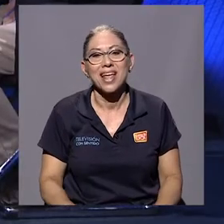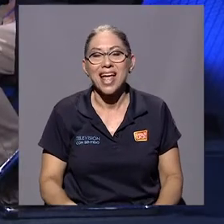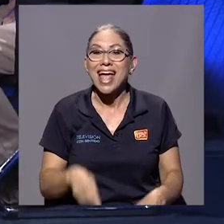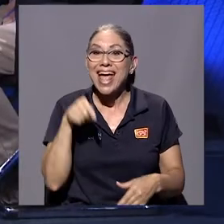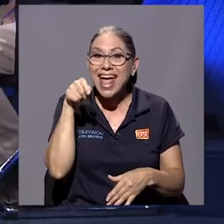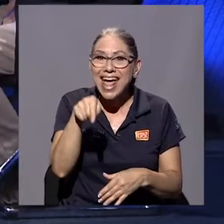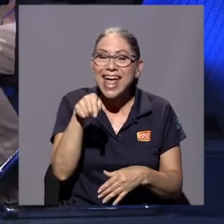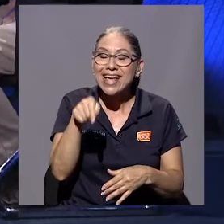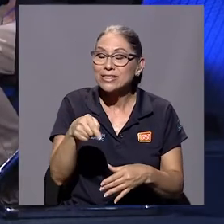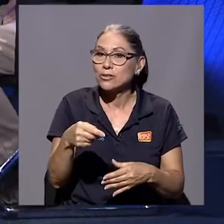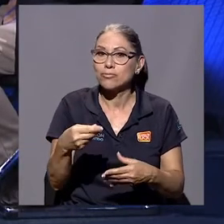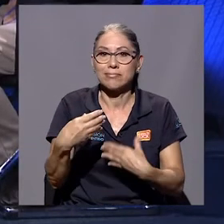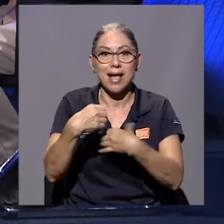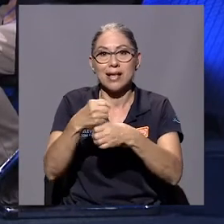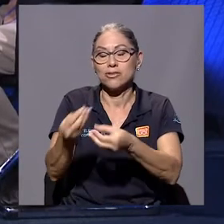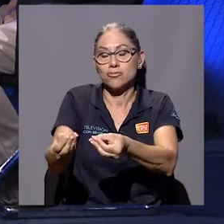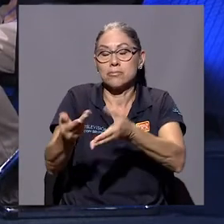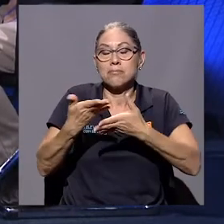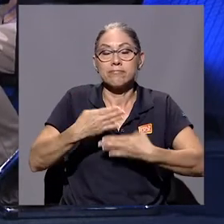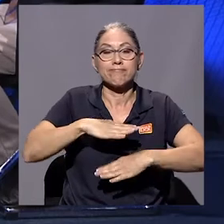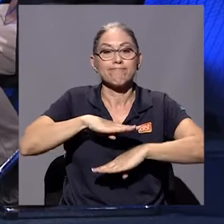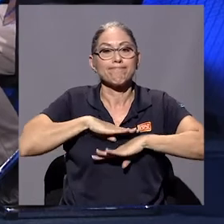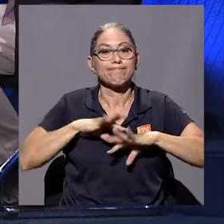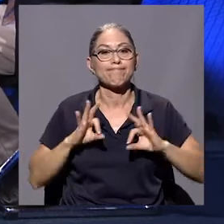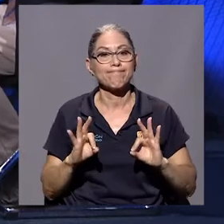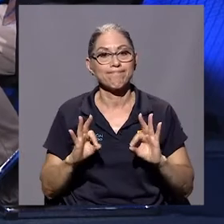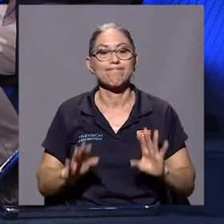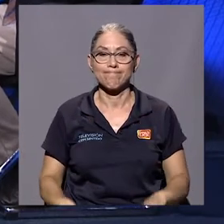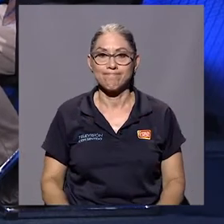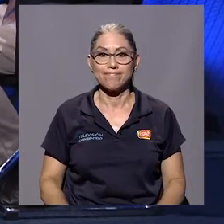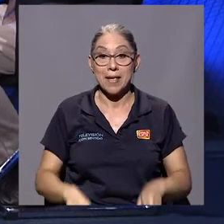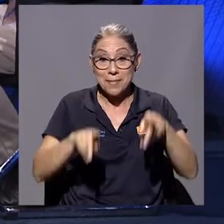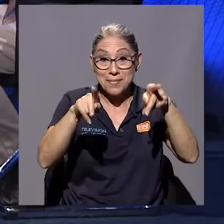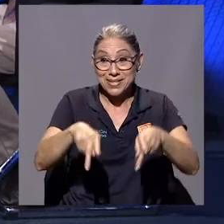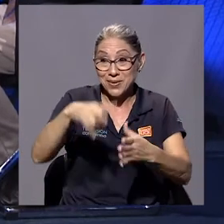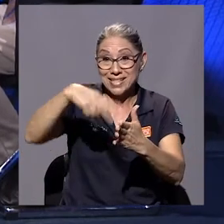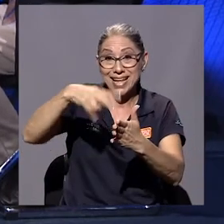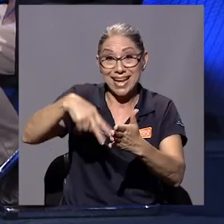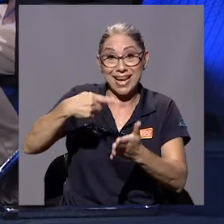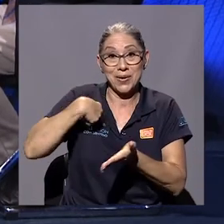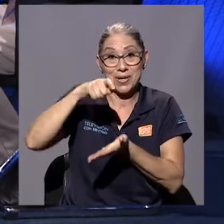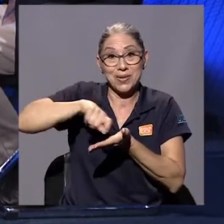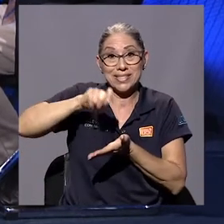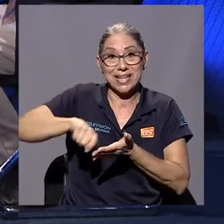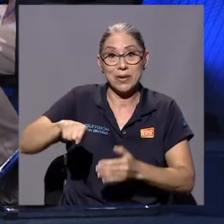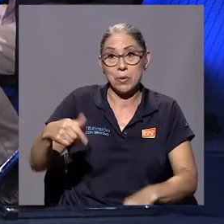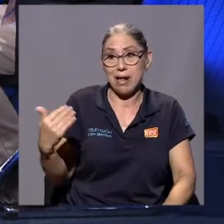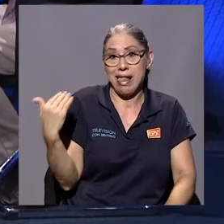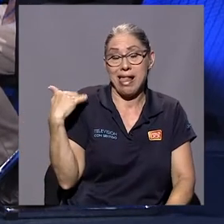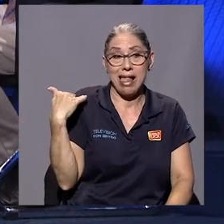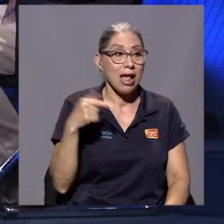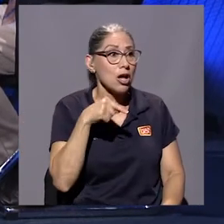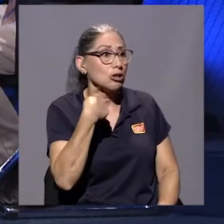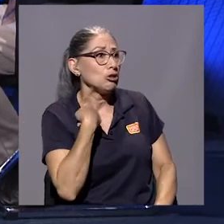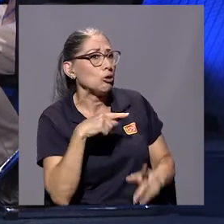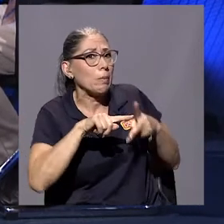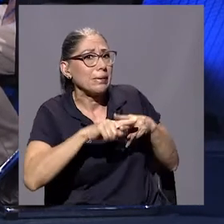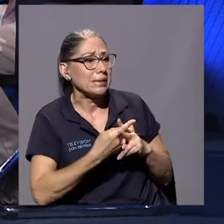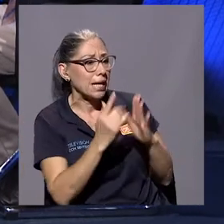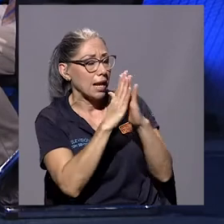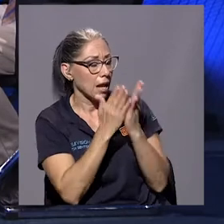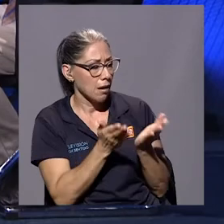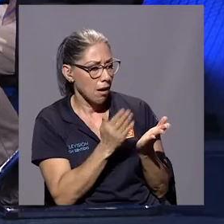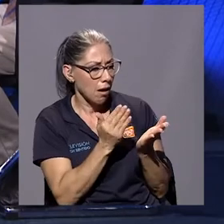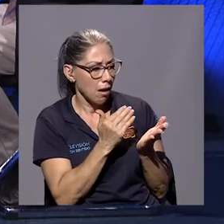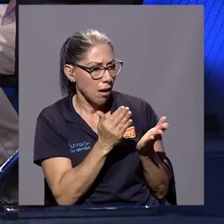eso es lo que me ha llenado satisfacción de que los lectores me dicen, mira, tu novela me atrapó y no